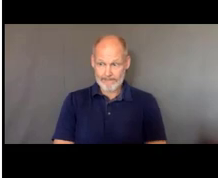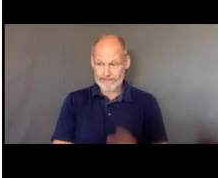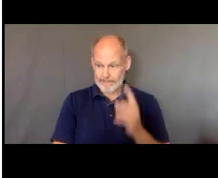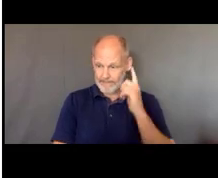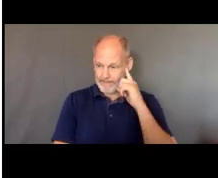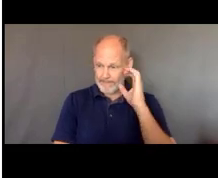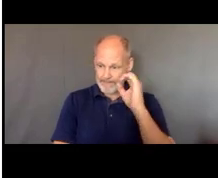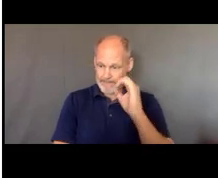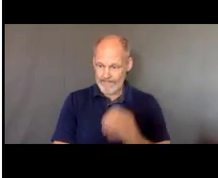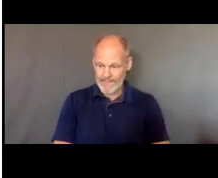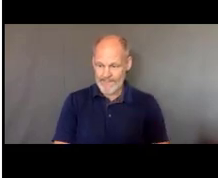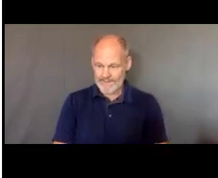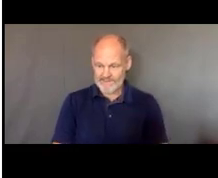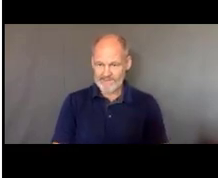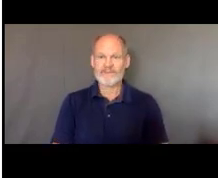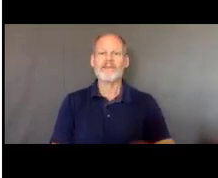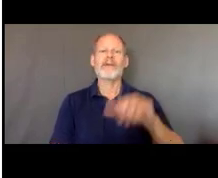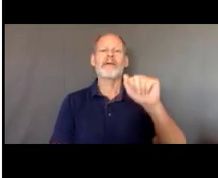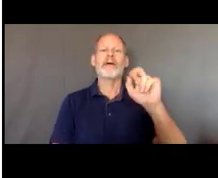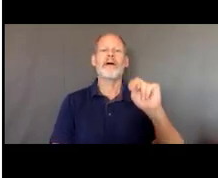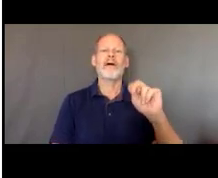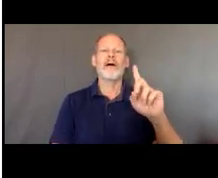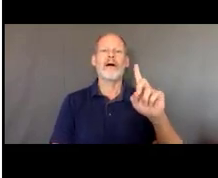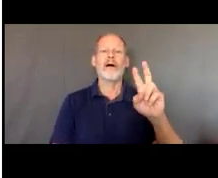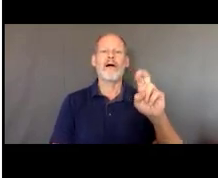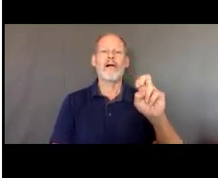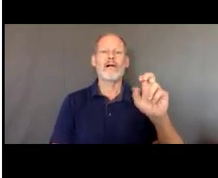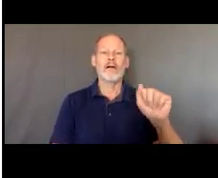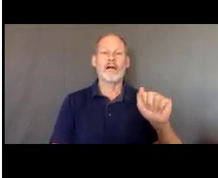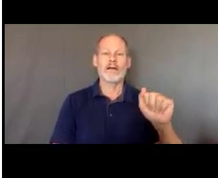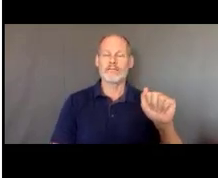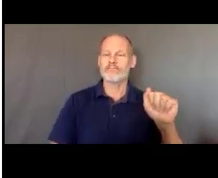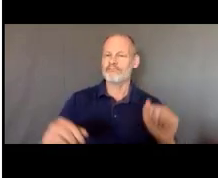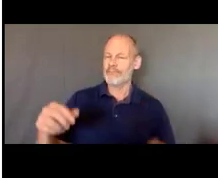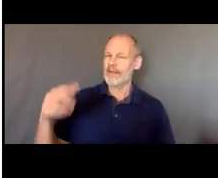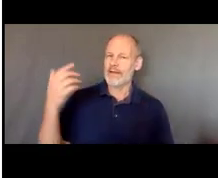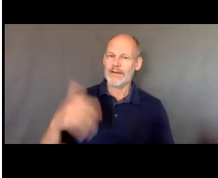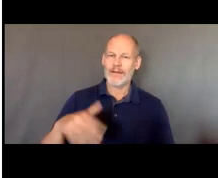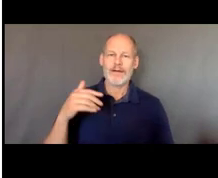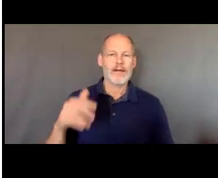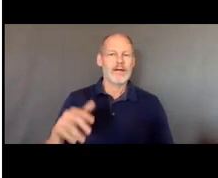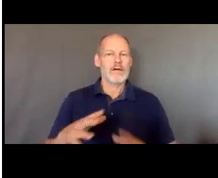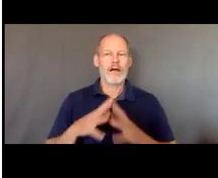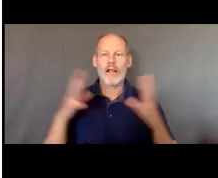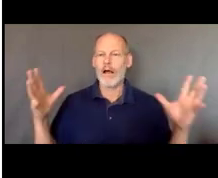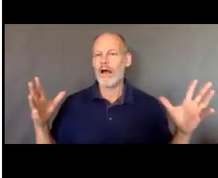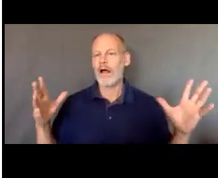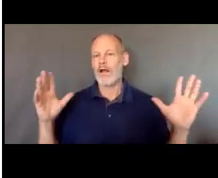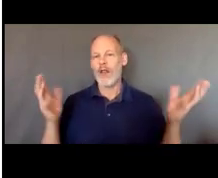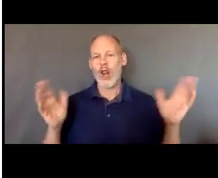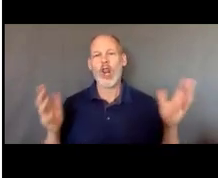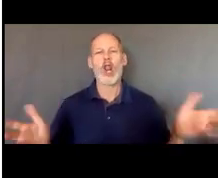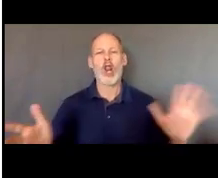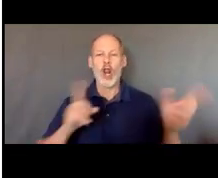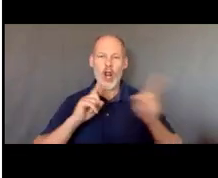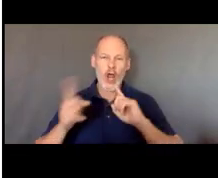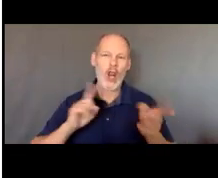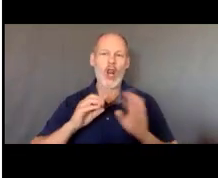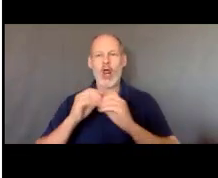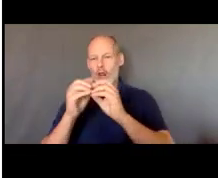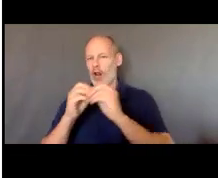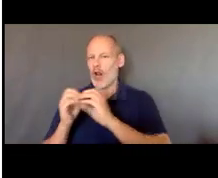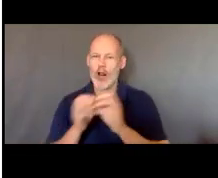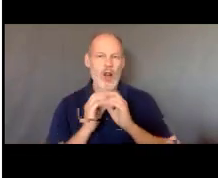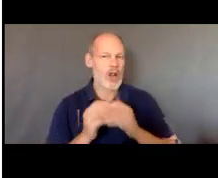bueno soy Andrea y hay mucho debate alrededor de que si se ponen máscaras o no